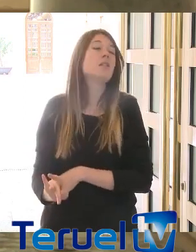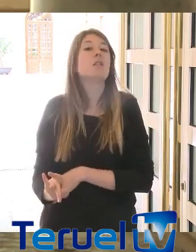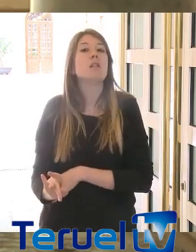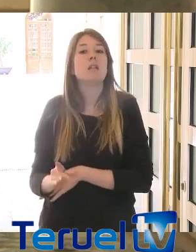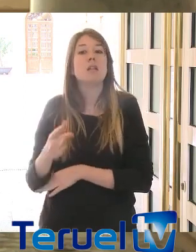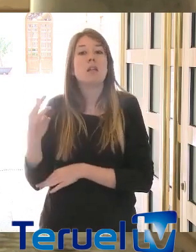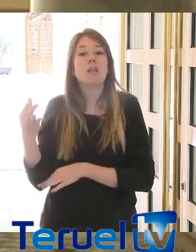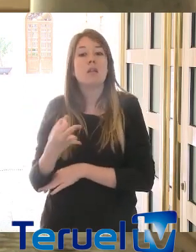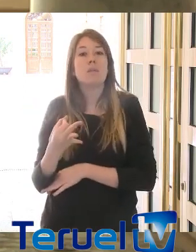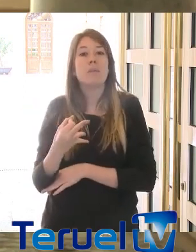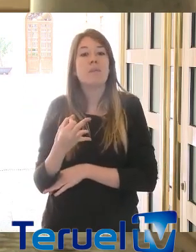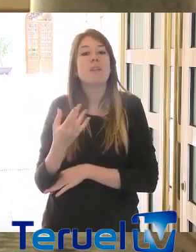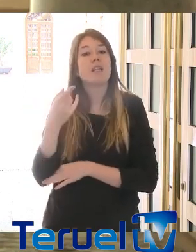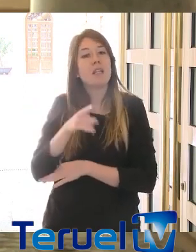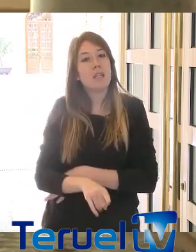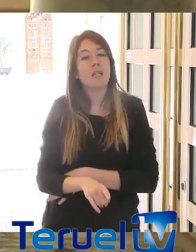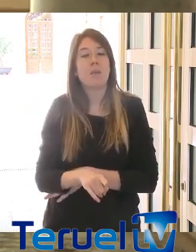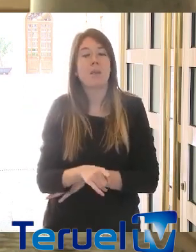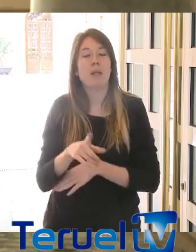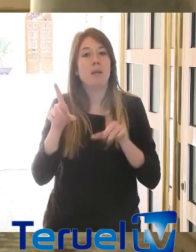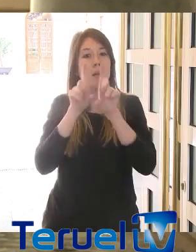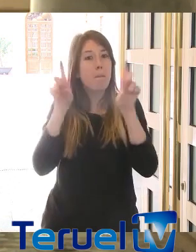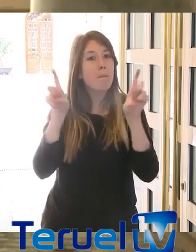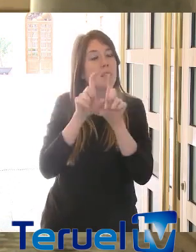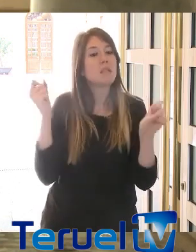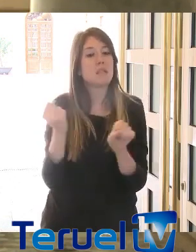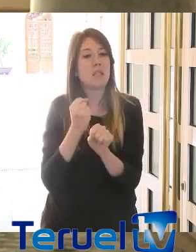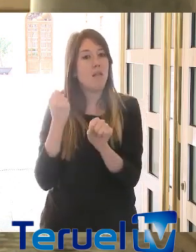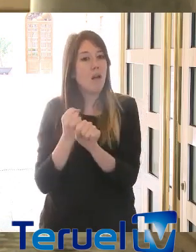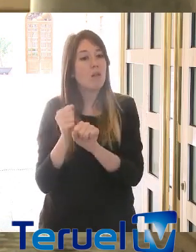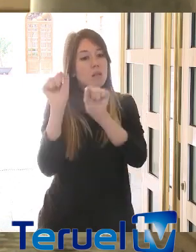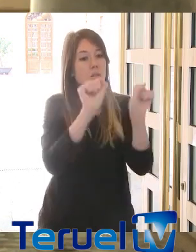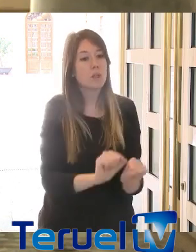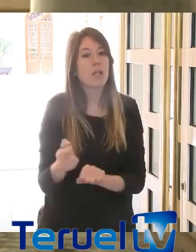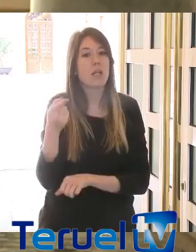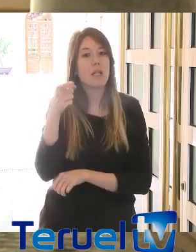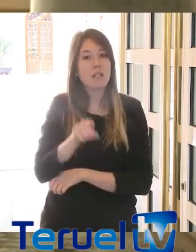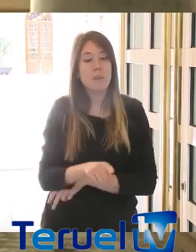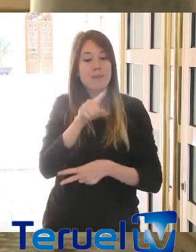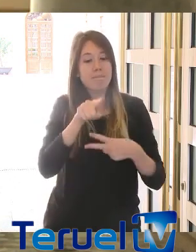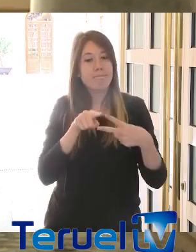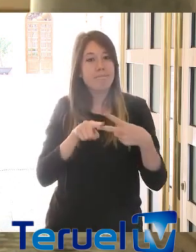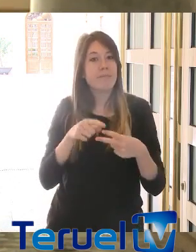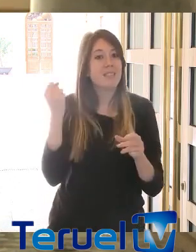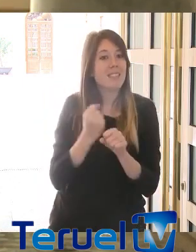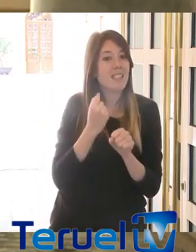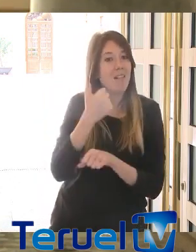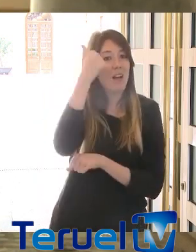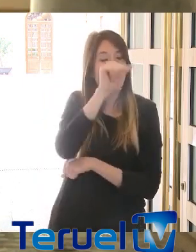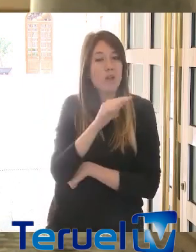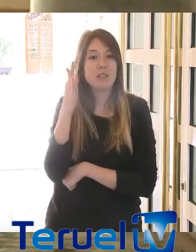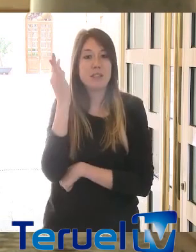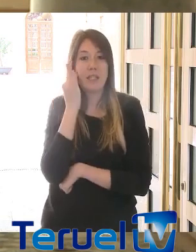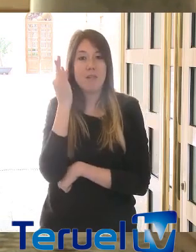a la actividad productiva y a los trabajos. Tenemos que tener protocolos claros por los que los trabajadores y las trabajadoras que